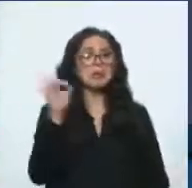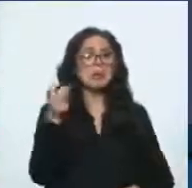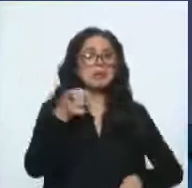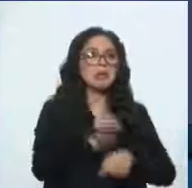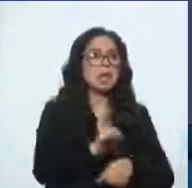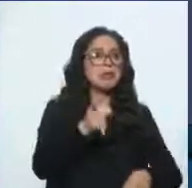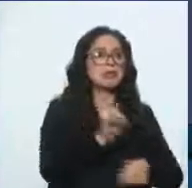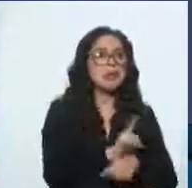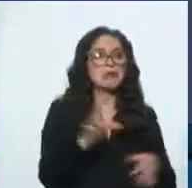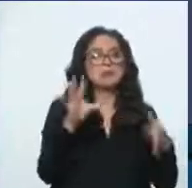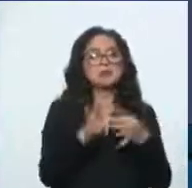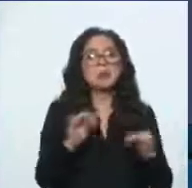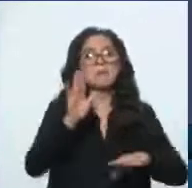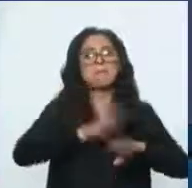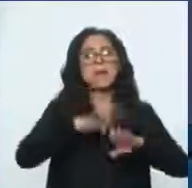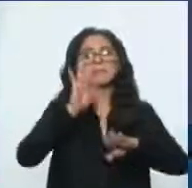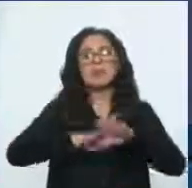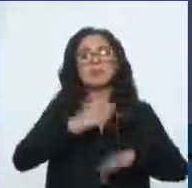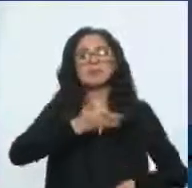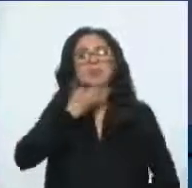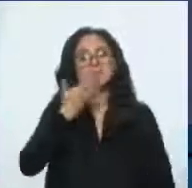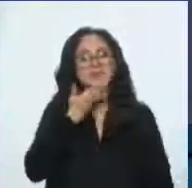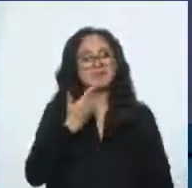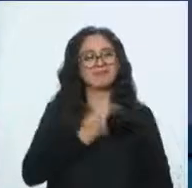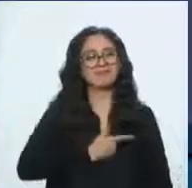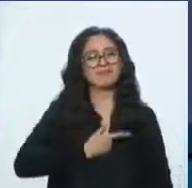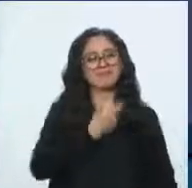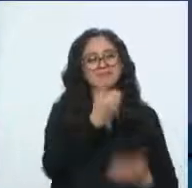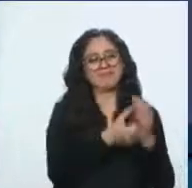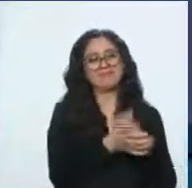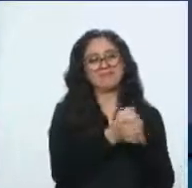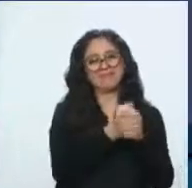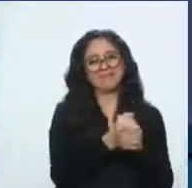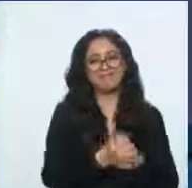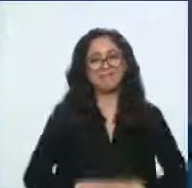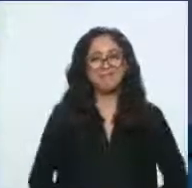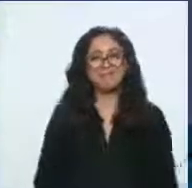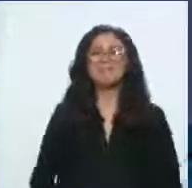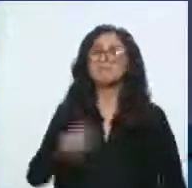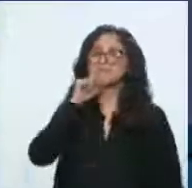porque diario crecen y crecen. Muchísimo gusto saludarte. Ustedes también, gracias por la invitación.